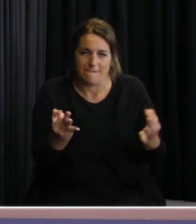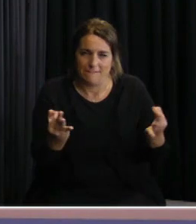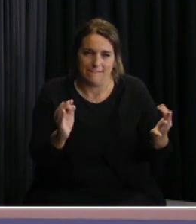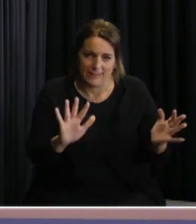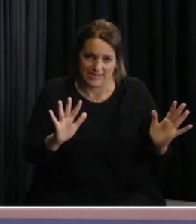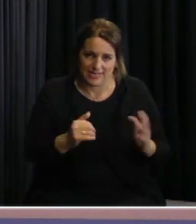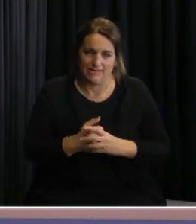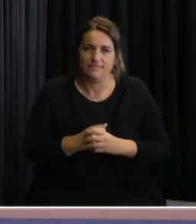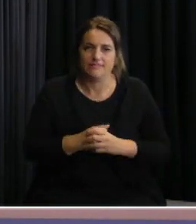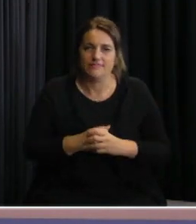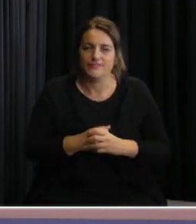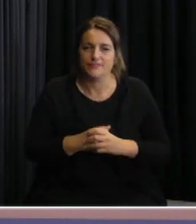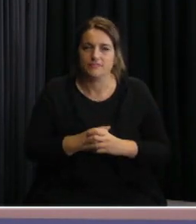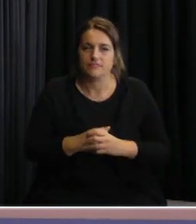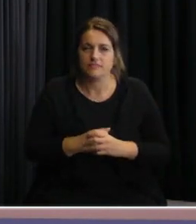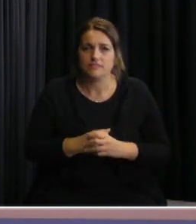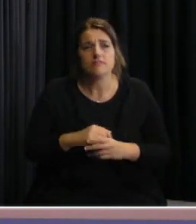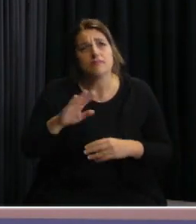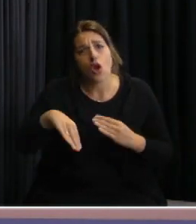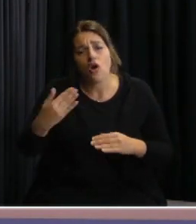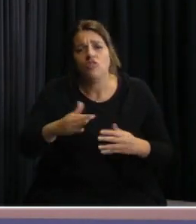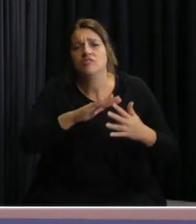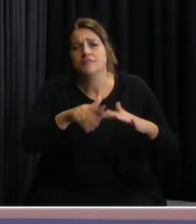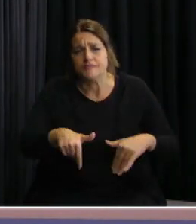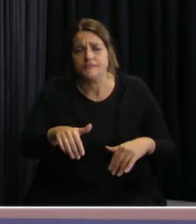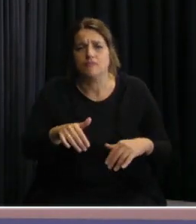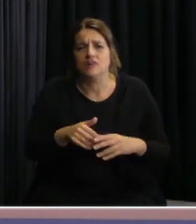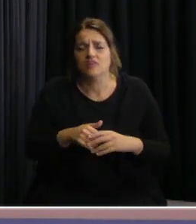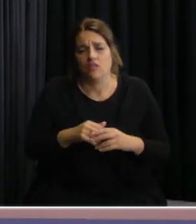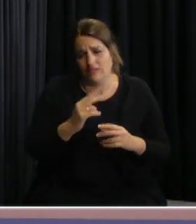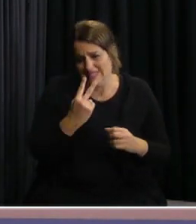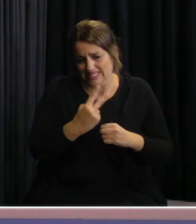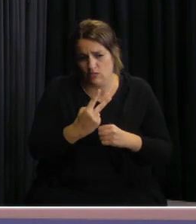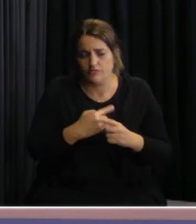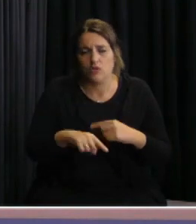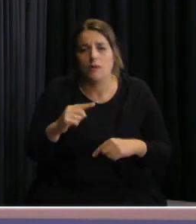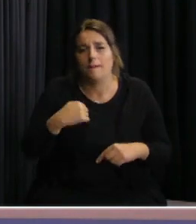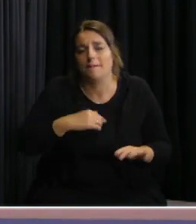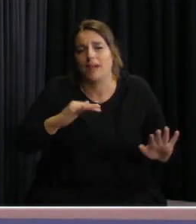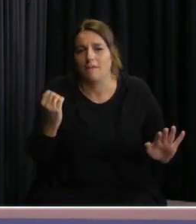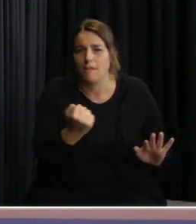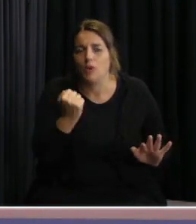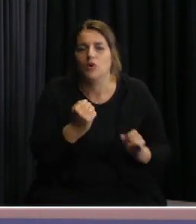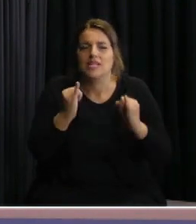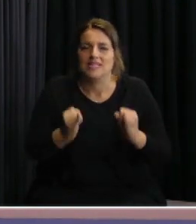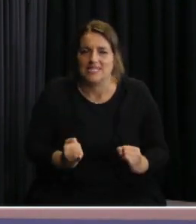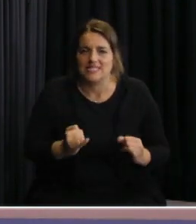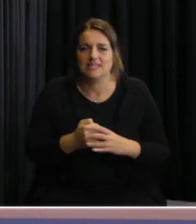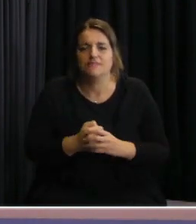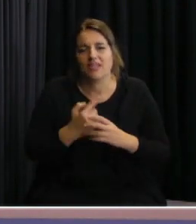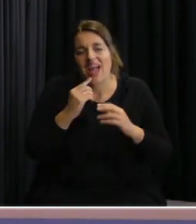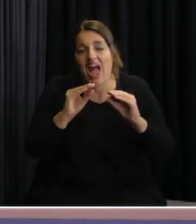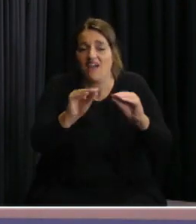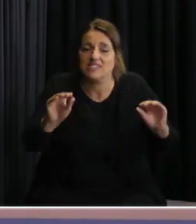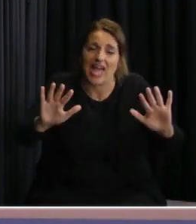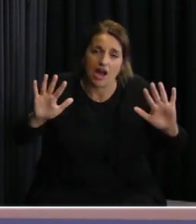sentido. Y en el otro sentido, para mí es muy importante anunciar